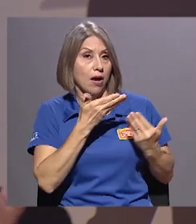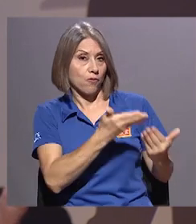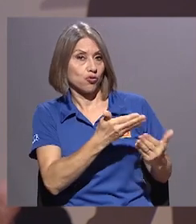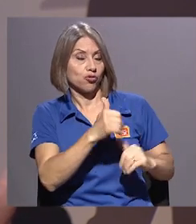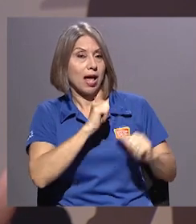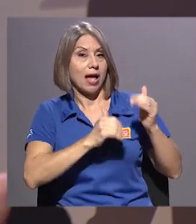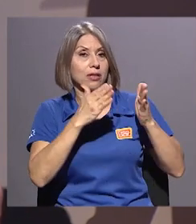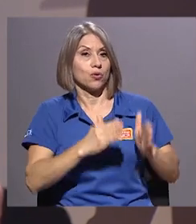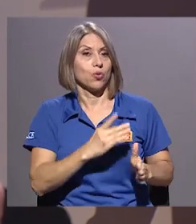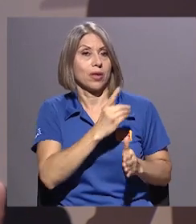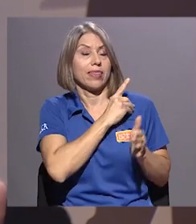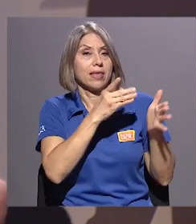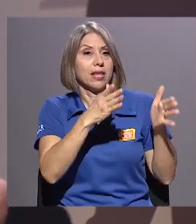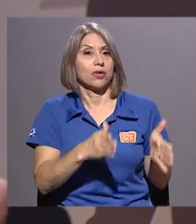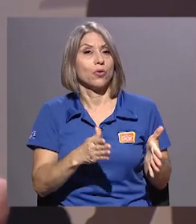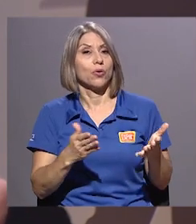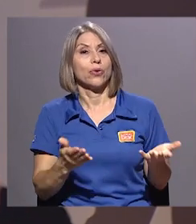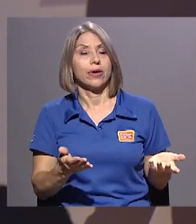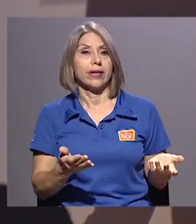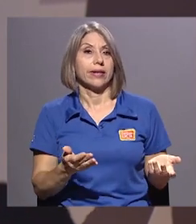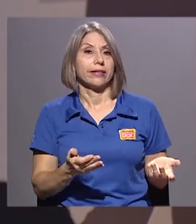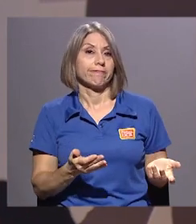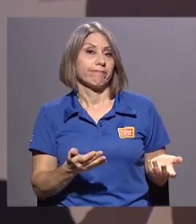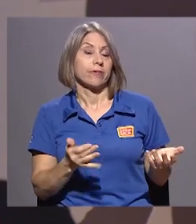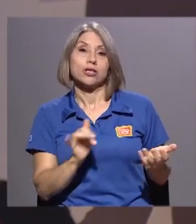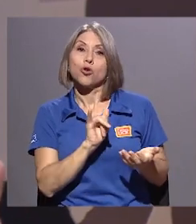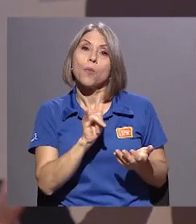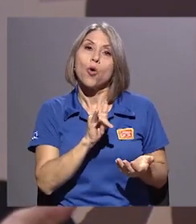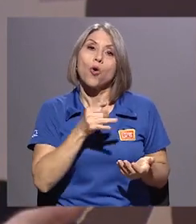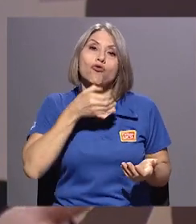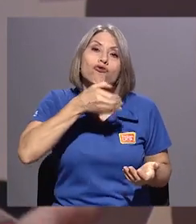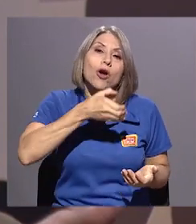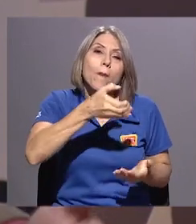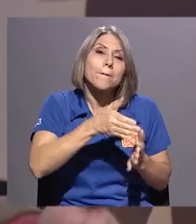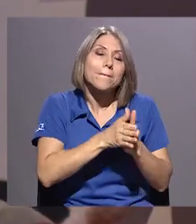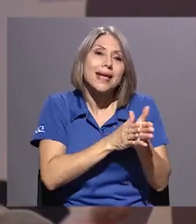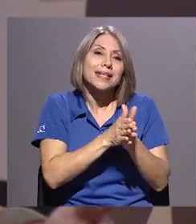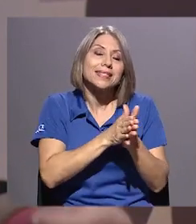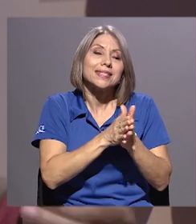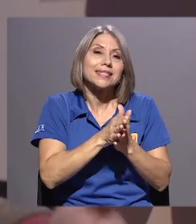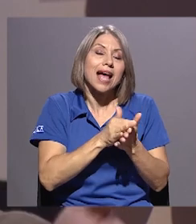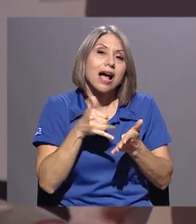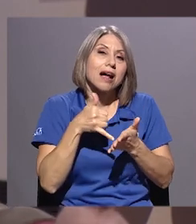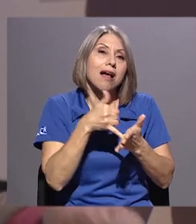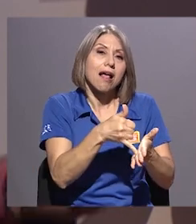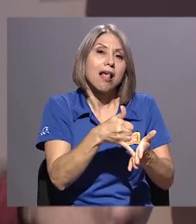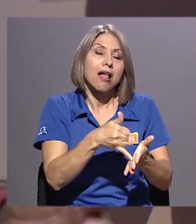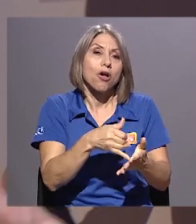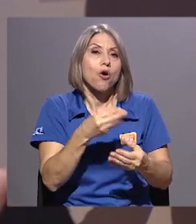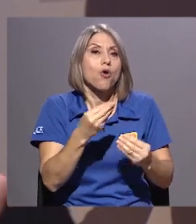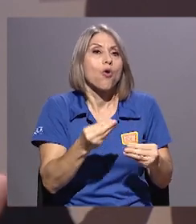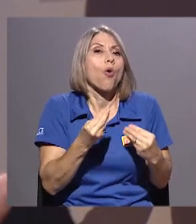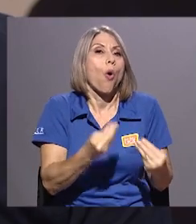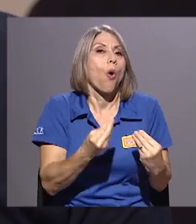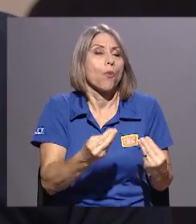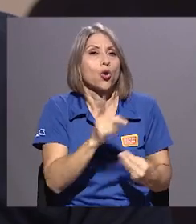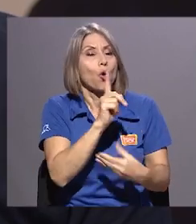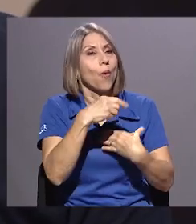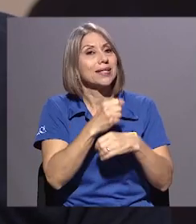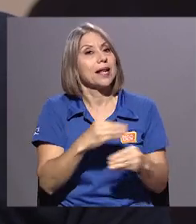recompensan mucho. ¿Cómo no hacer un trabajo de estos nuevamente?